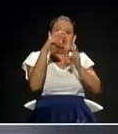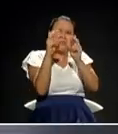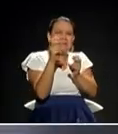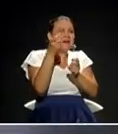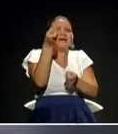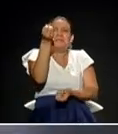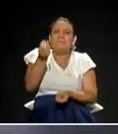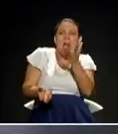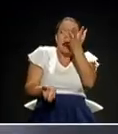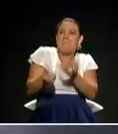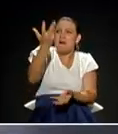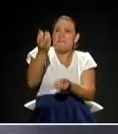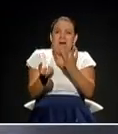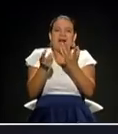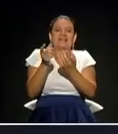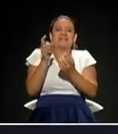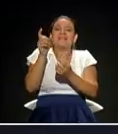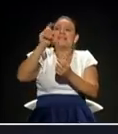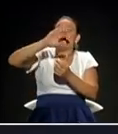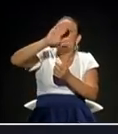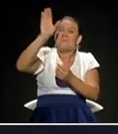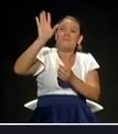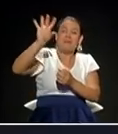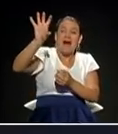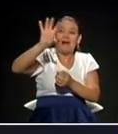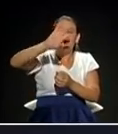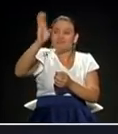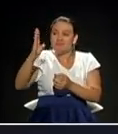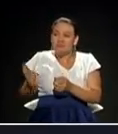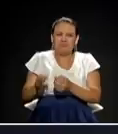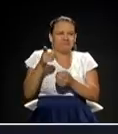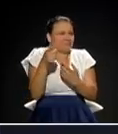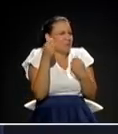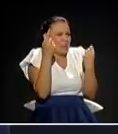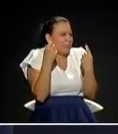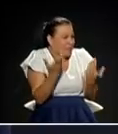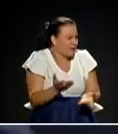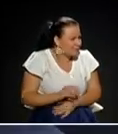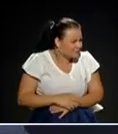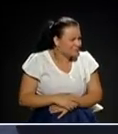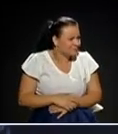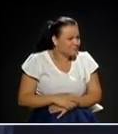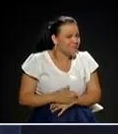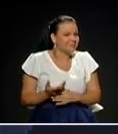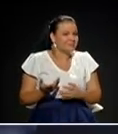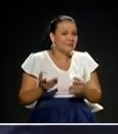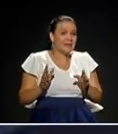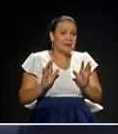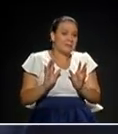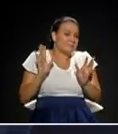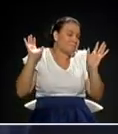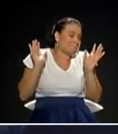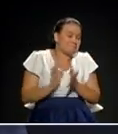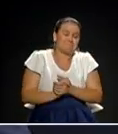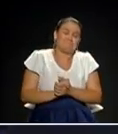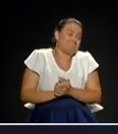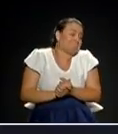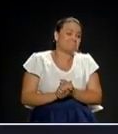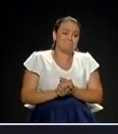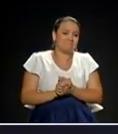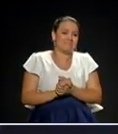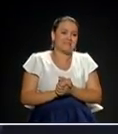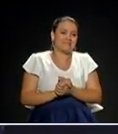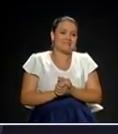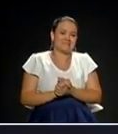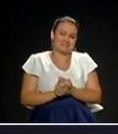pregunta, Daniel, la verdad. Yo entiendo que me entiendas. Está su tiempo, candidato Santiago Adelante. favor,